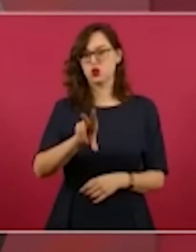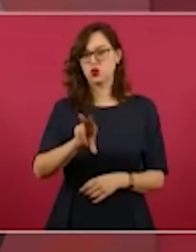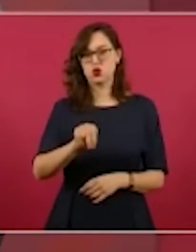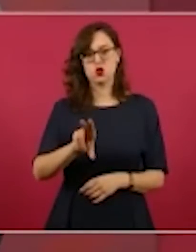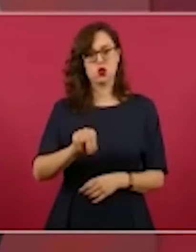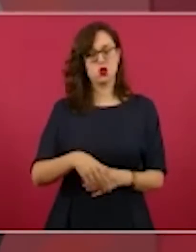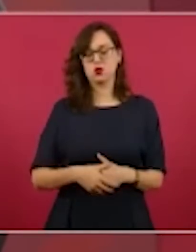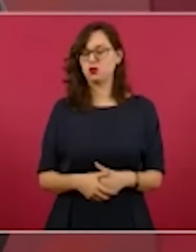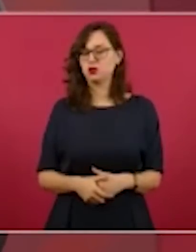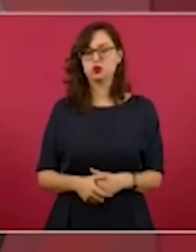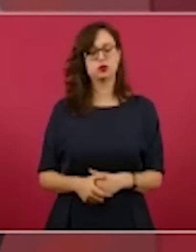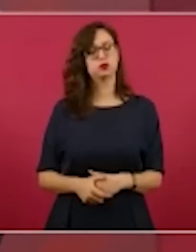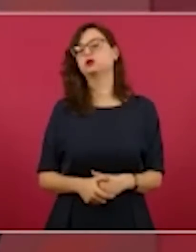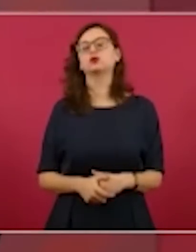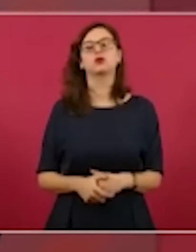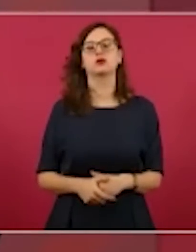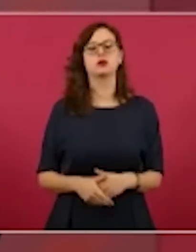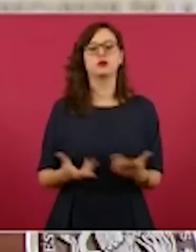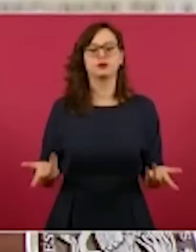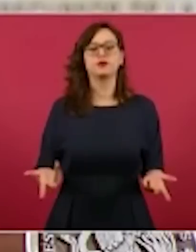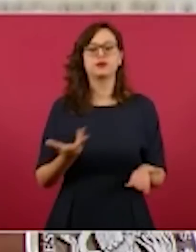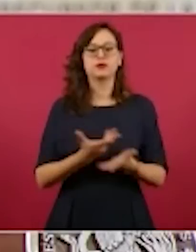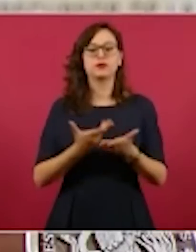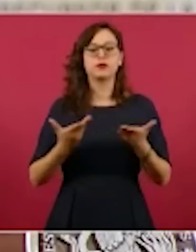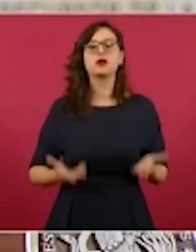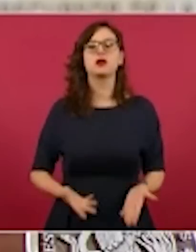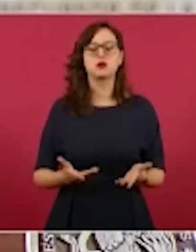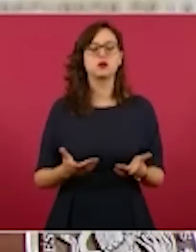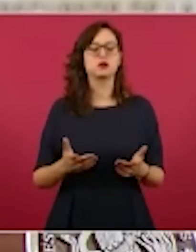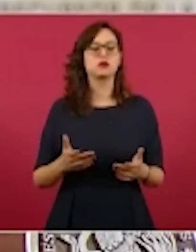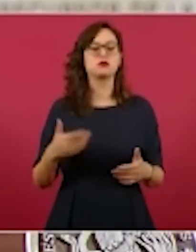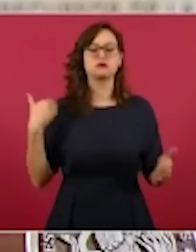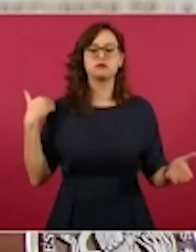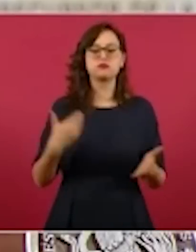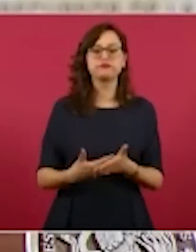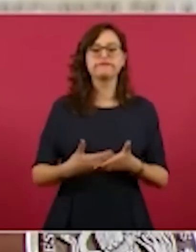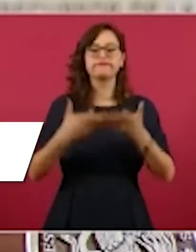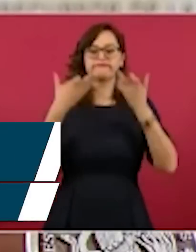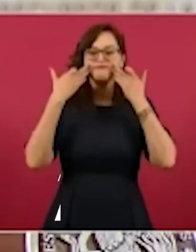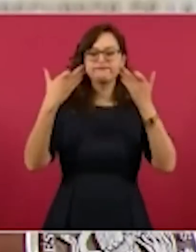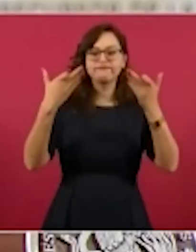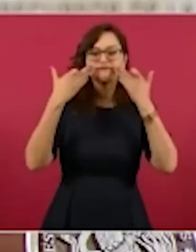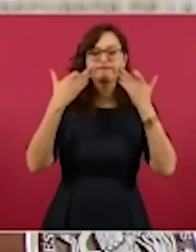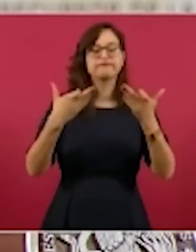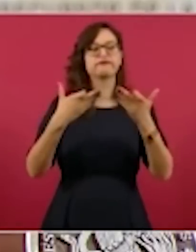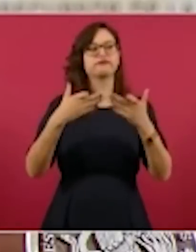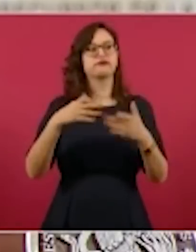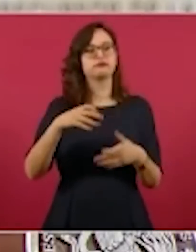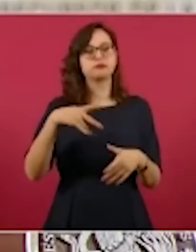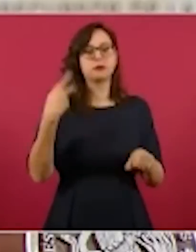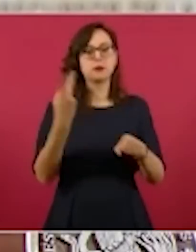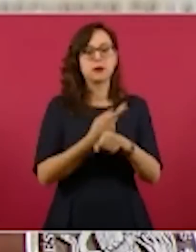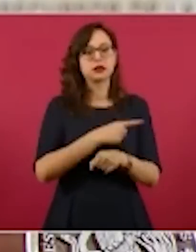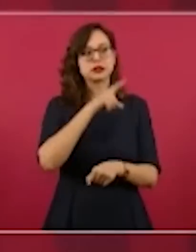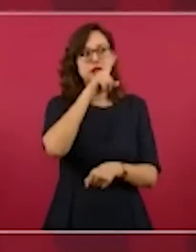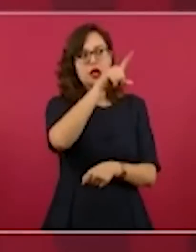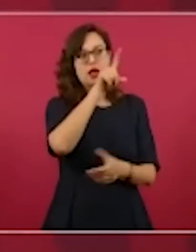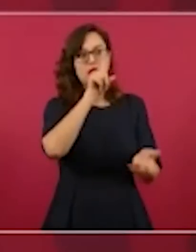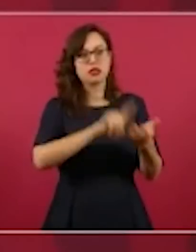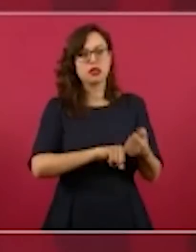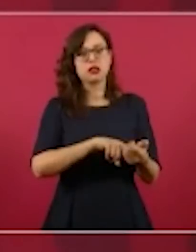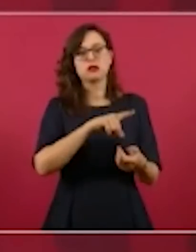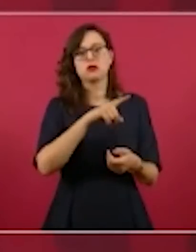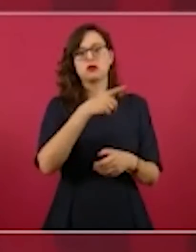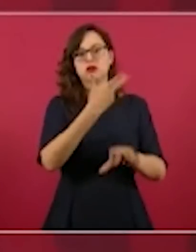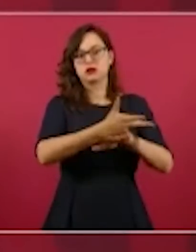que han declarado contra García Luna, pero involucran a